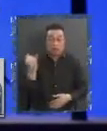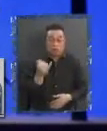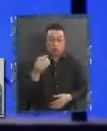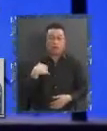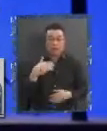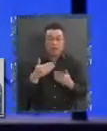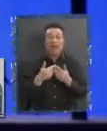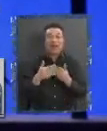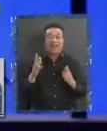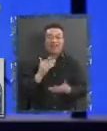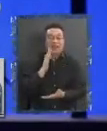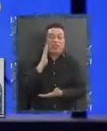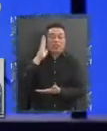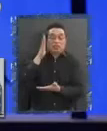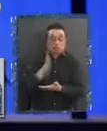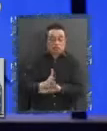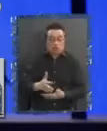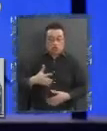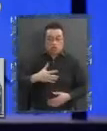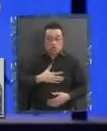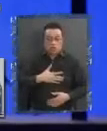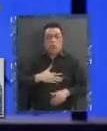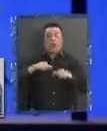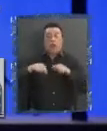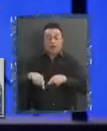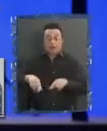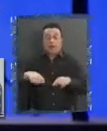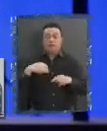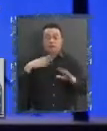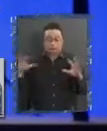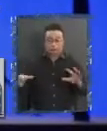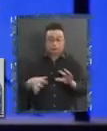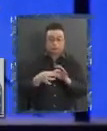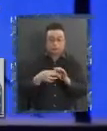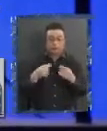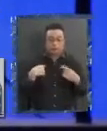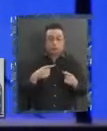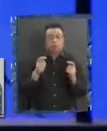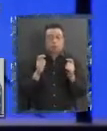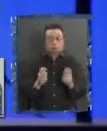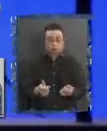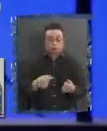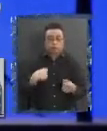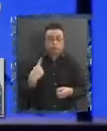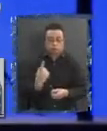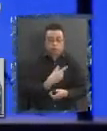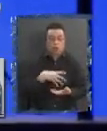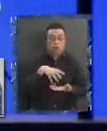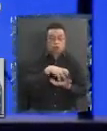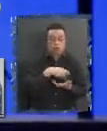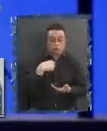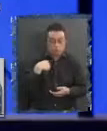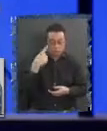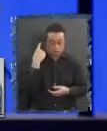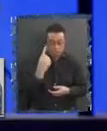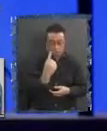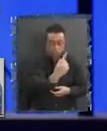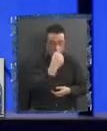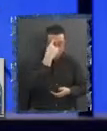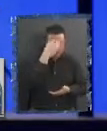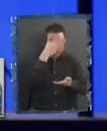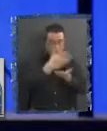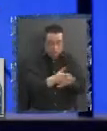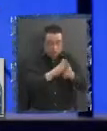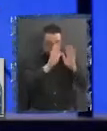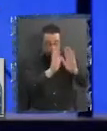determinación tiene que ver con la capacidad del pueblo a tomar sus decisiones